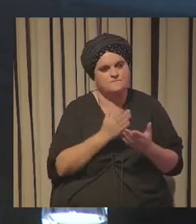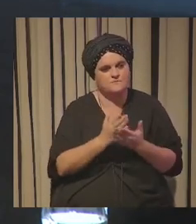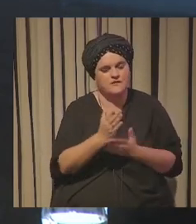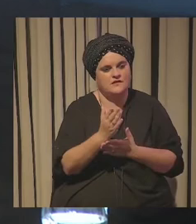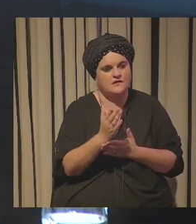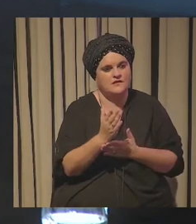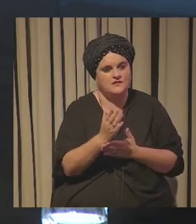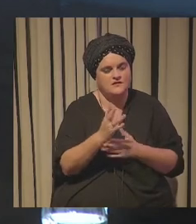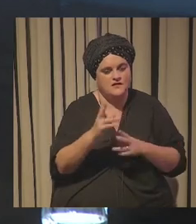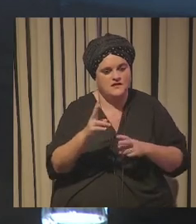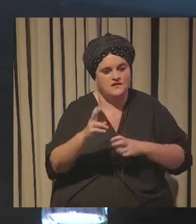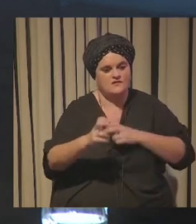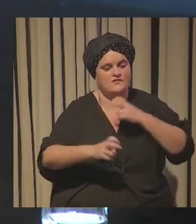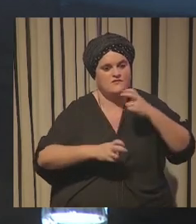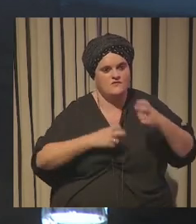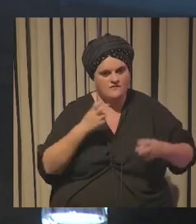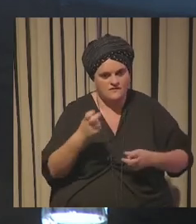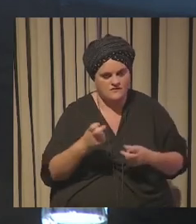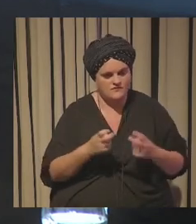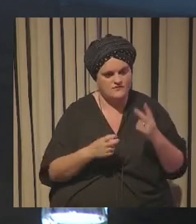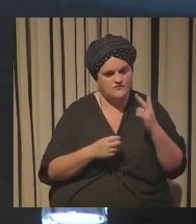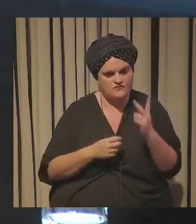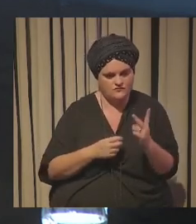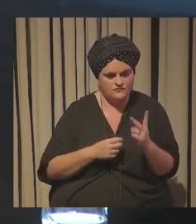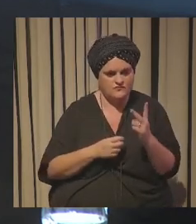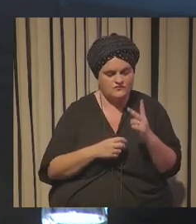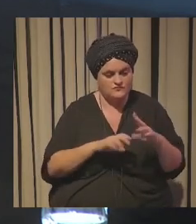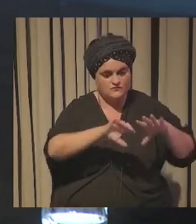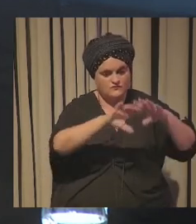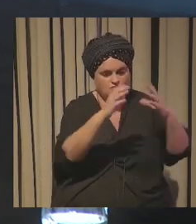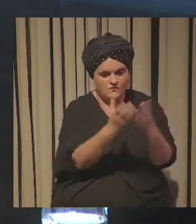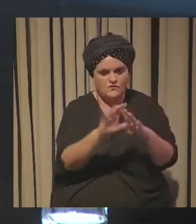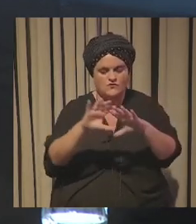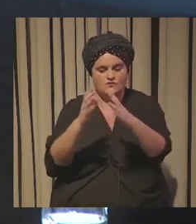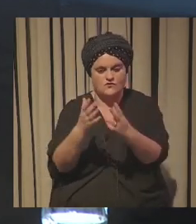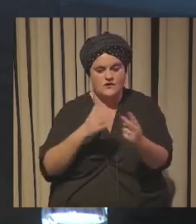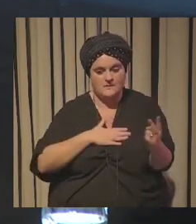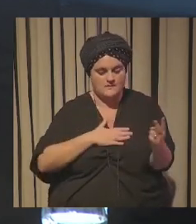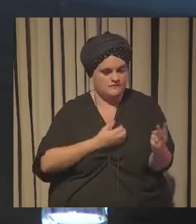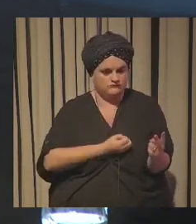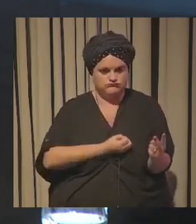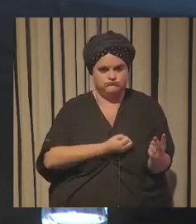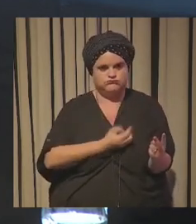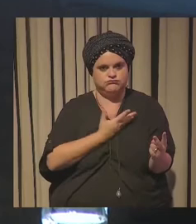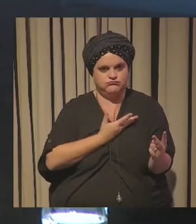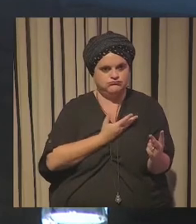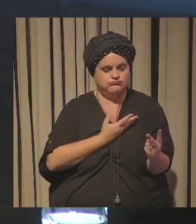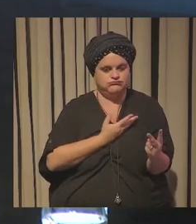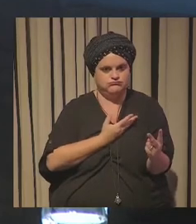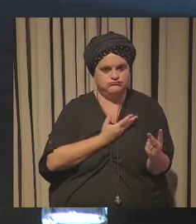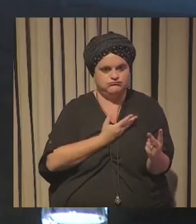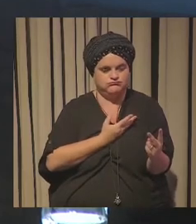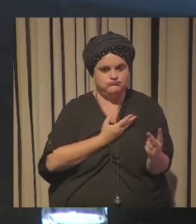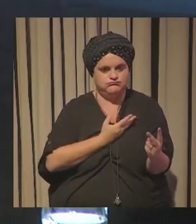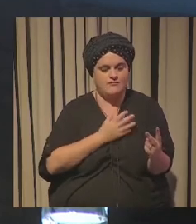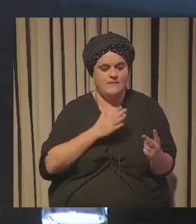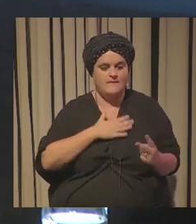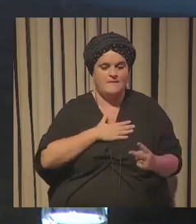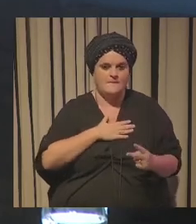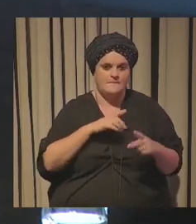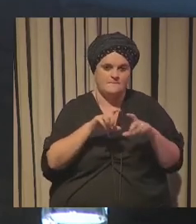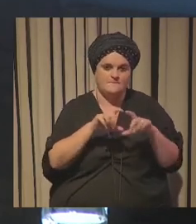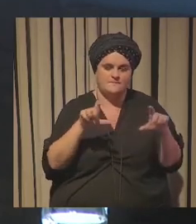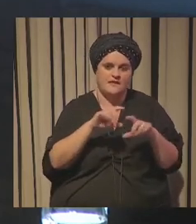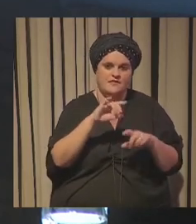innovación y los dos son dos mundos que a mí me apasionan mucho en Discovery también